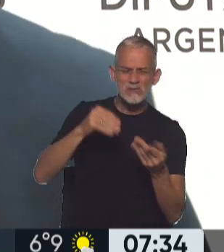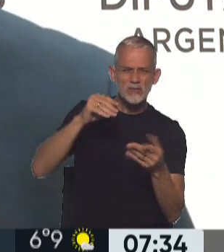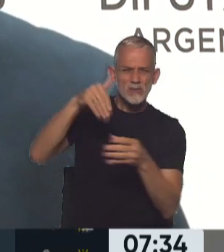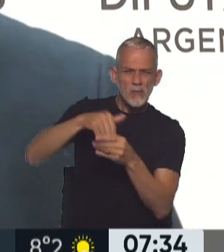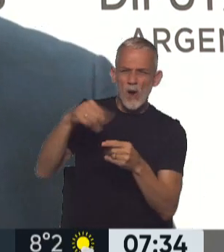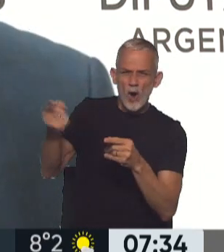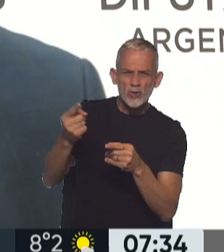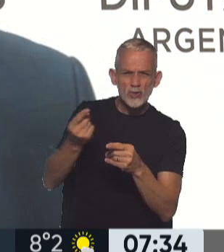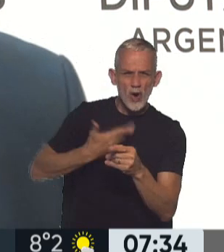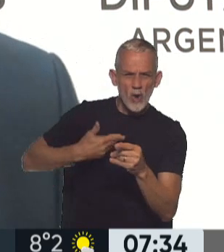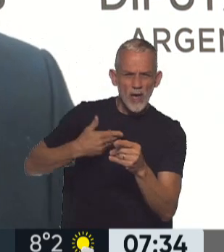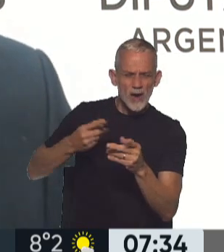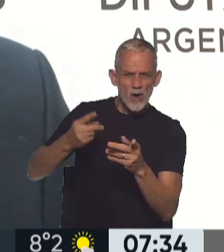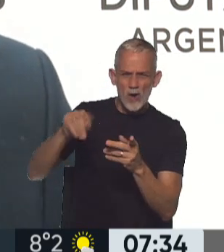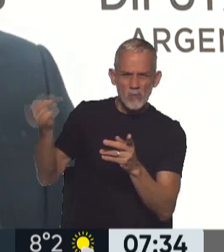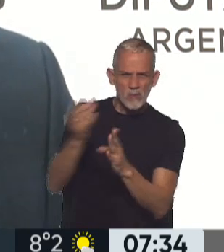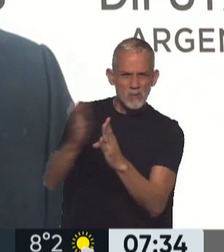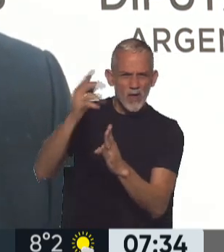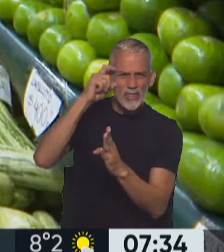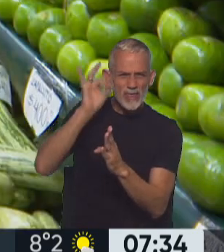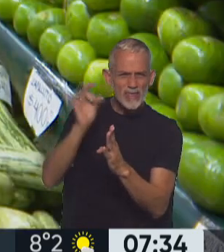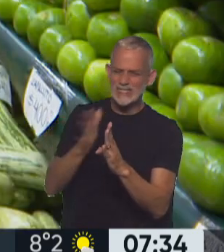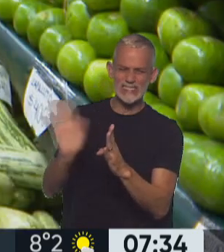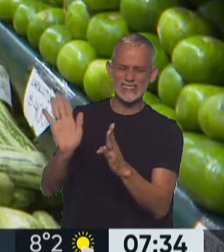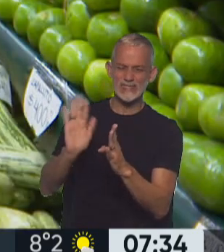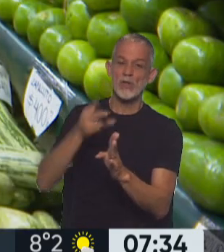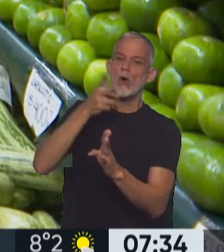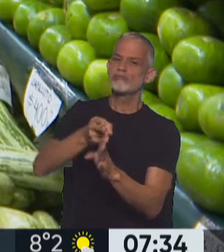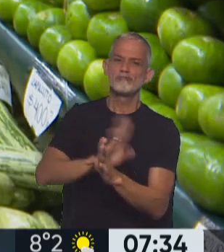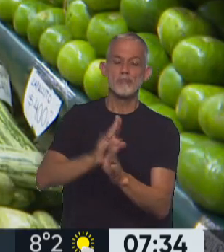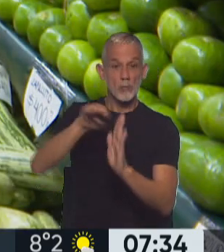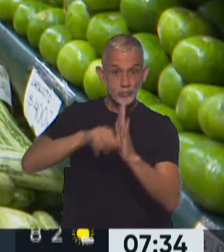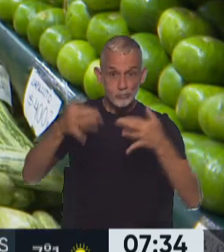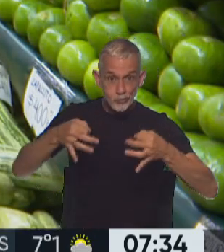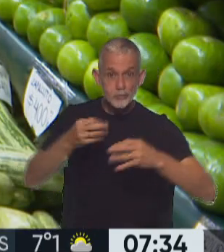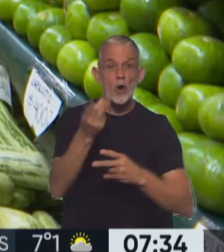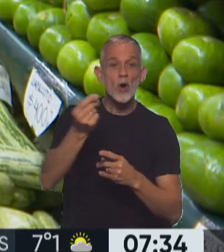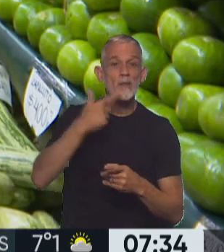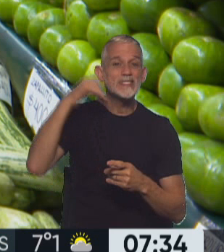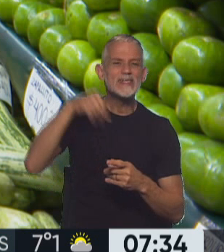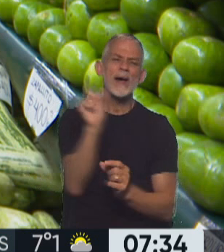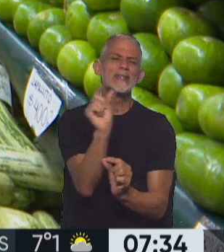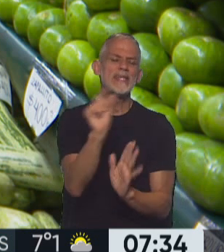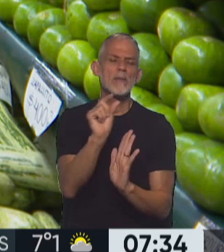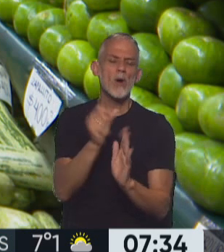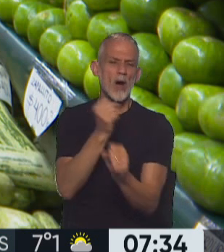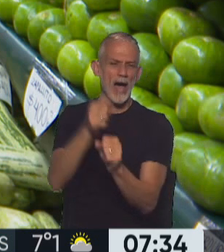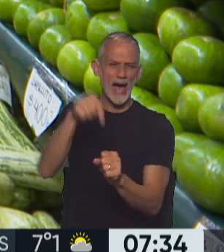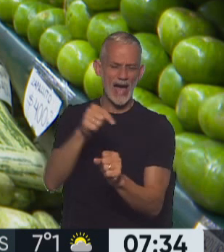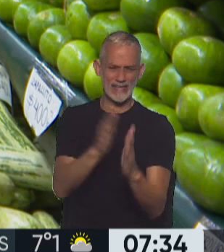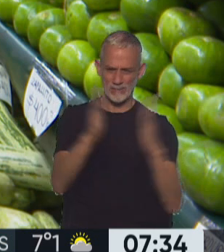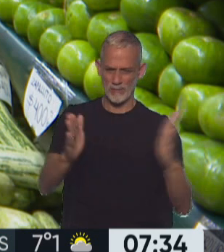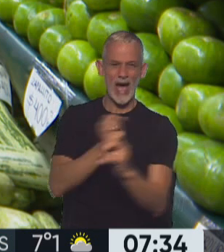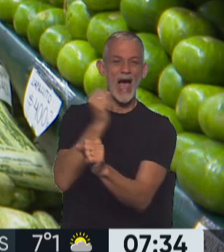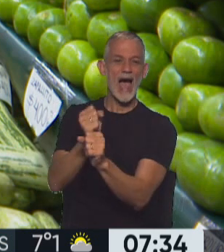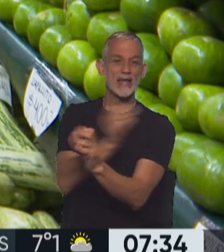del próximo. Entonces lo que marcamos es que haya un programa de compra sin IVA temporario, que sea durante este ejercicio